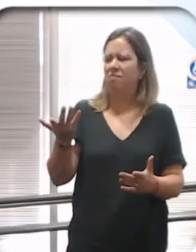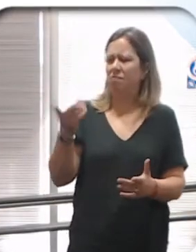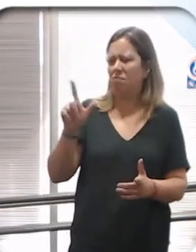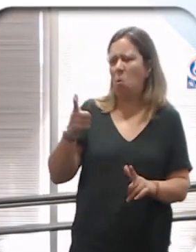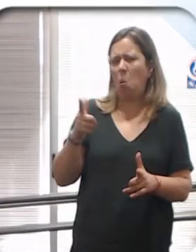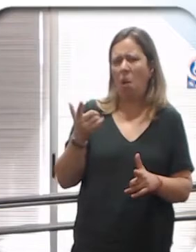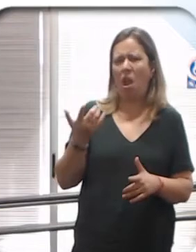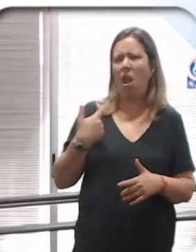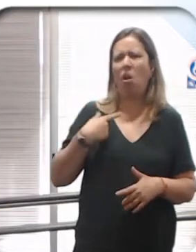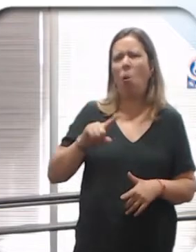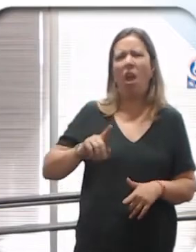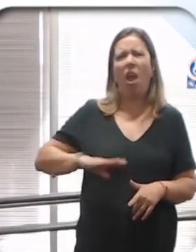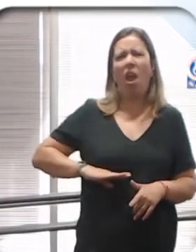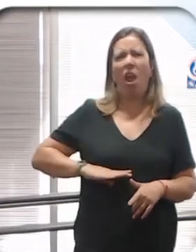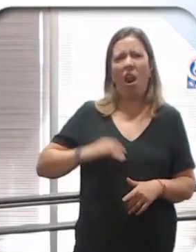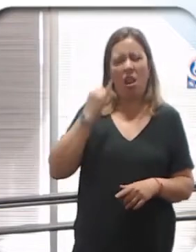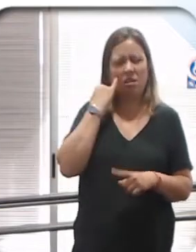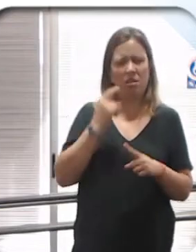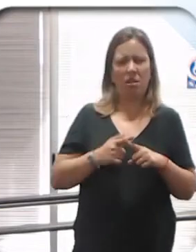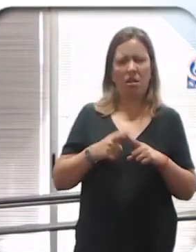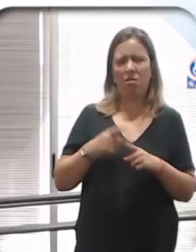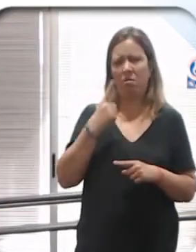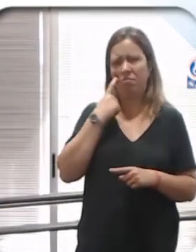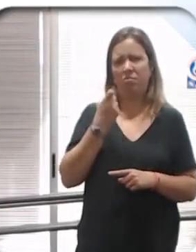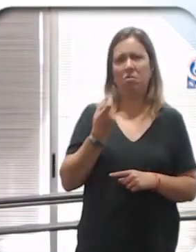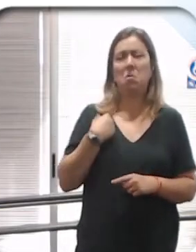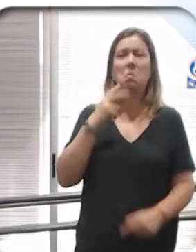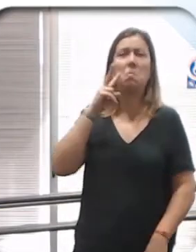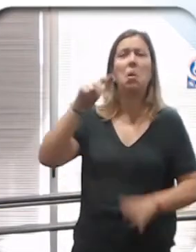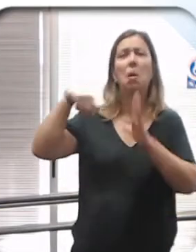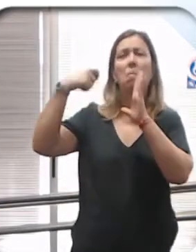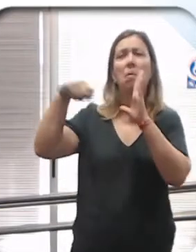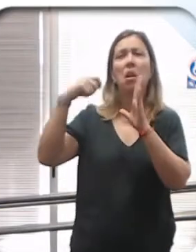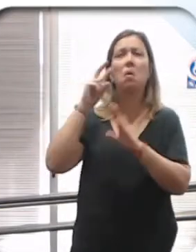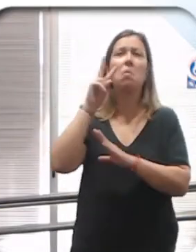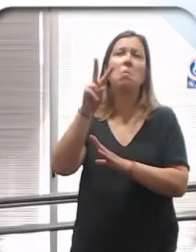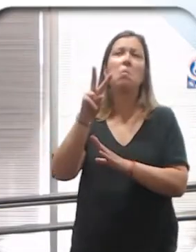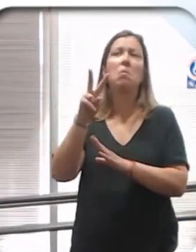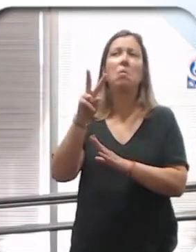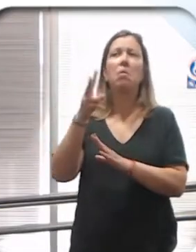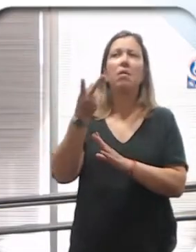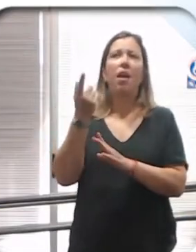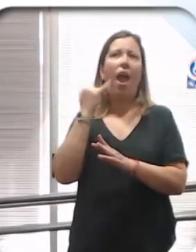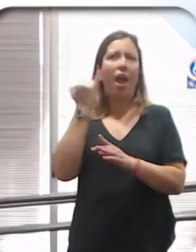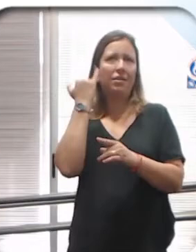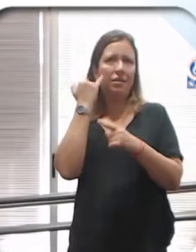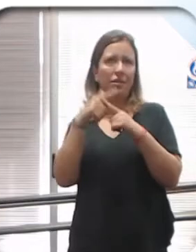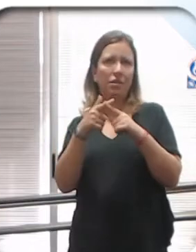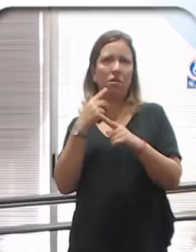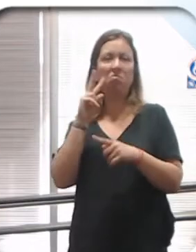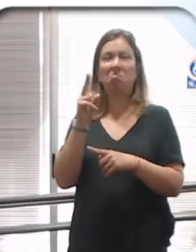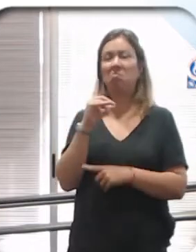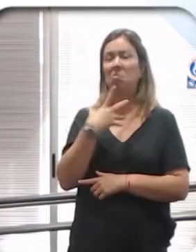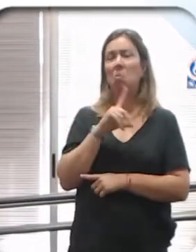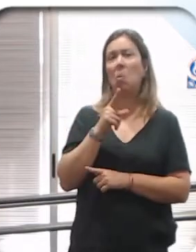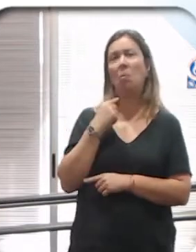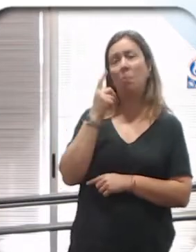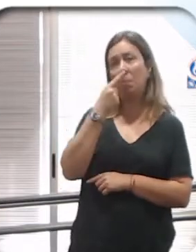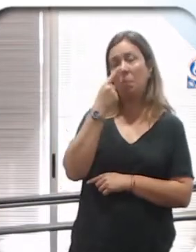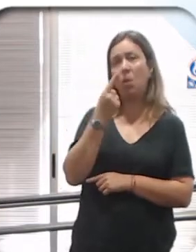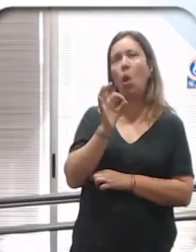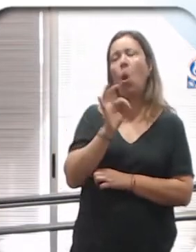tiene ganas de tener relaciones o no se excita mirando una película subida de tono o viendo una persona